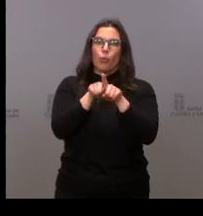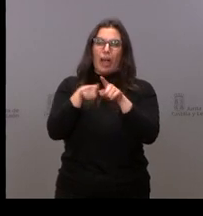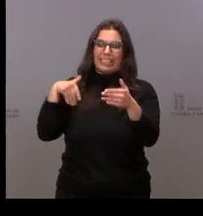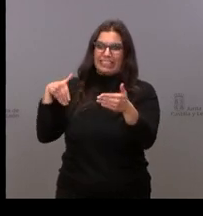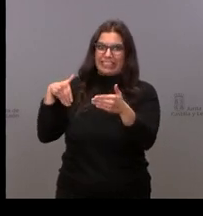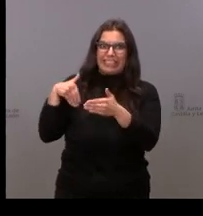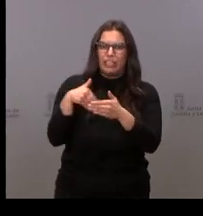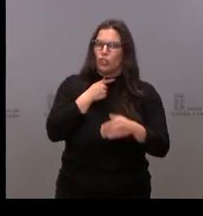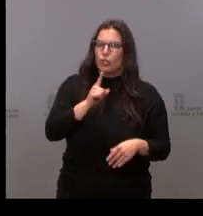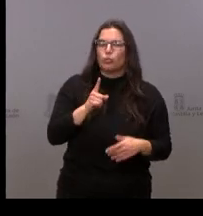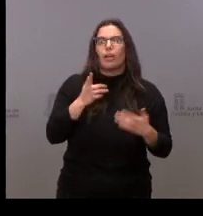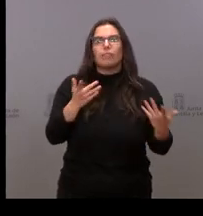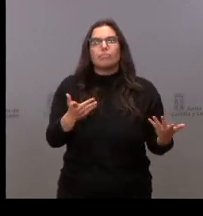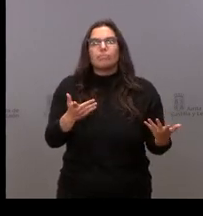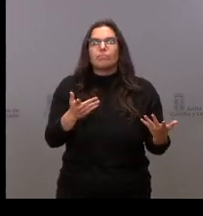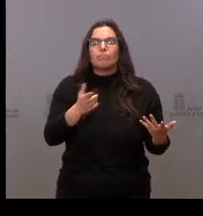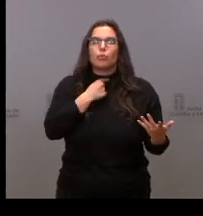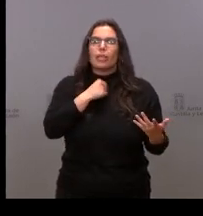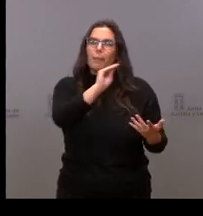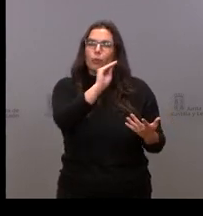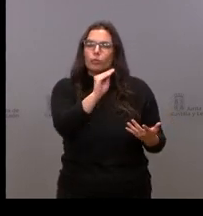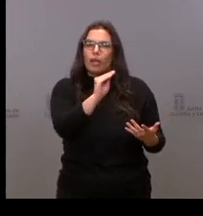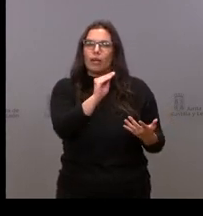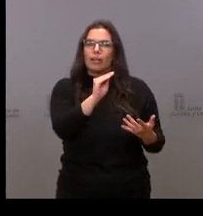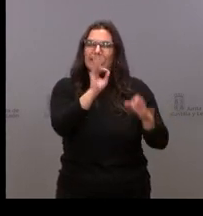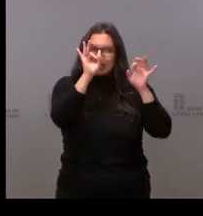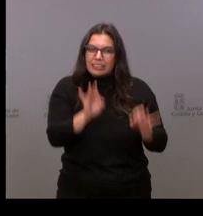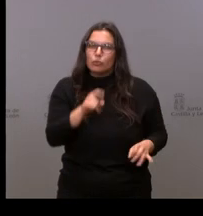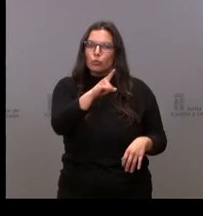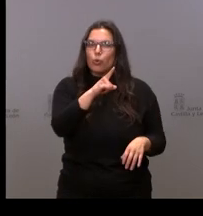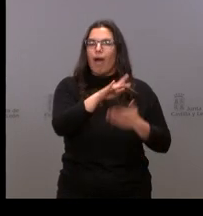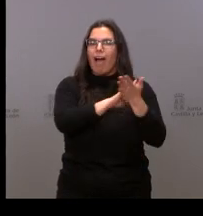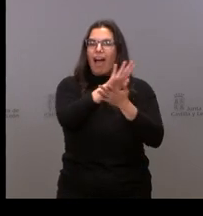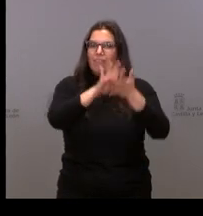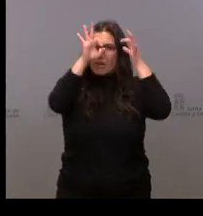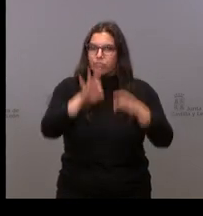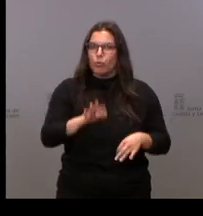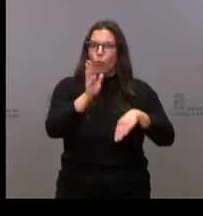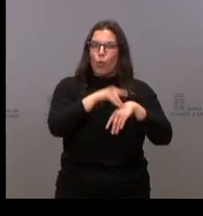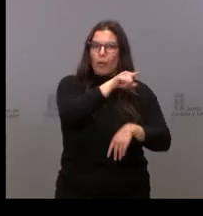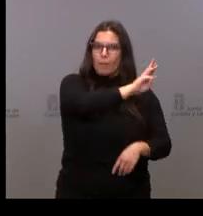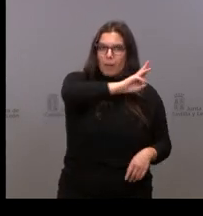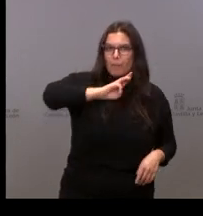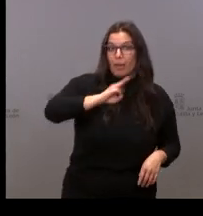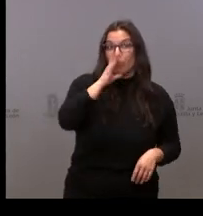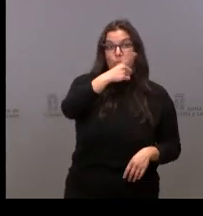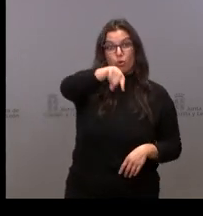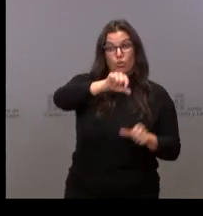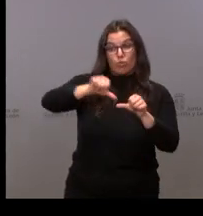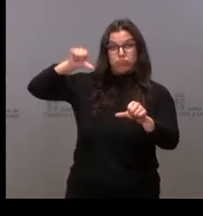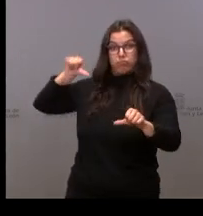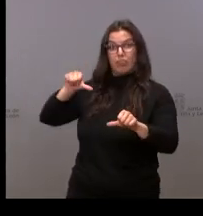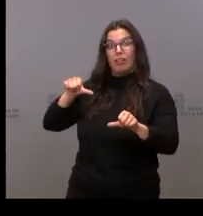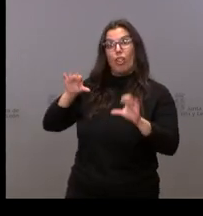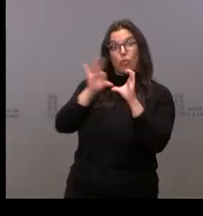el último momento, me gustaría preguntarle explícitamente si se refiere usted al Partido Popular, porque ustedes con Por Ávila llevaban negociando